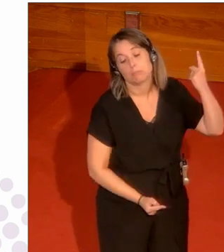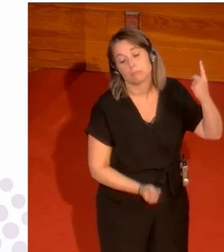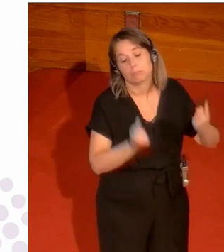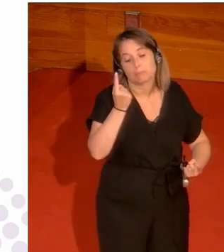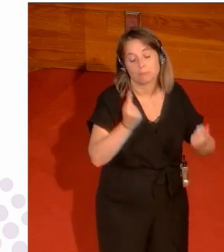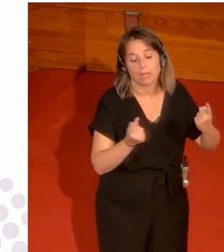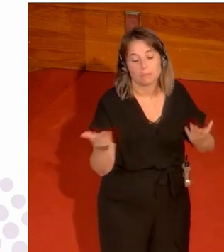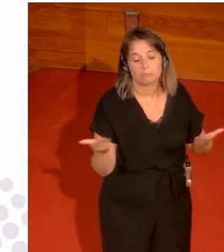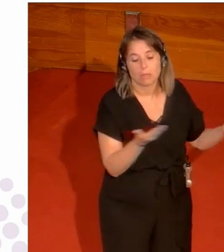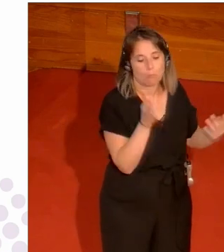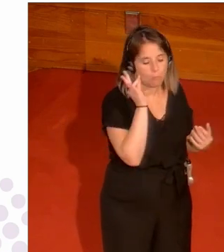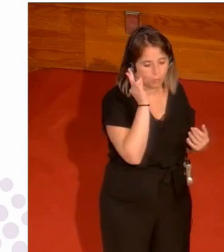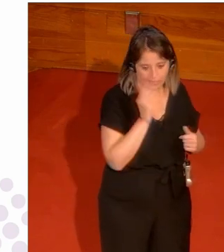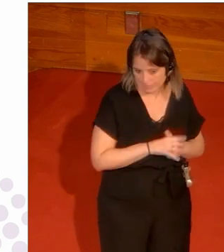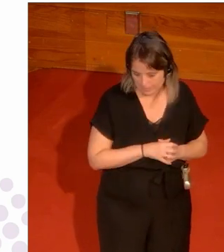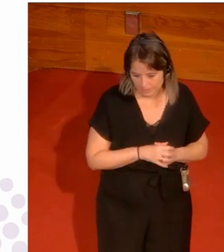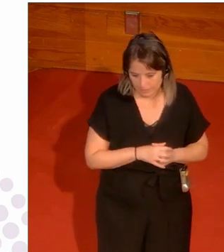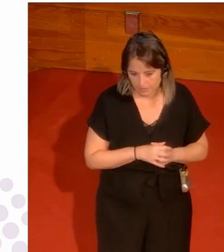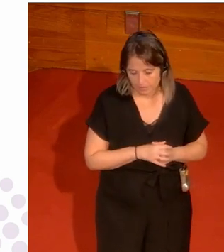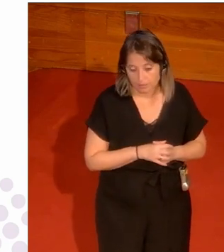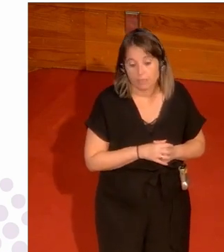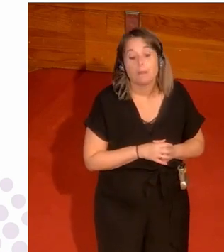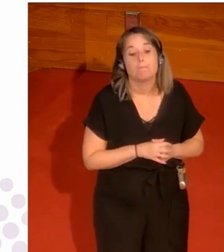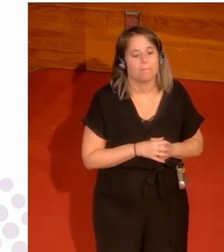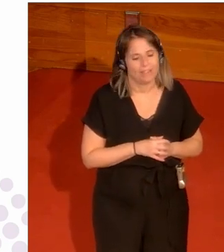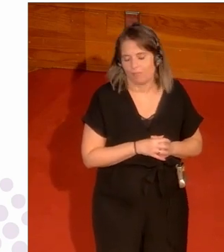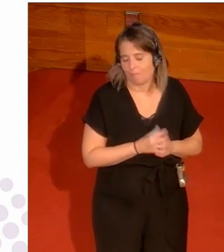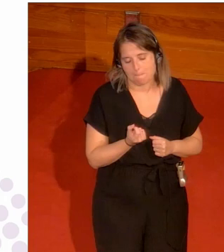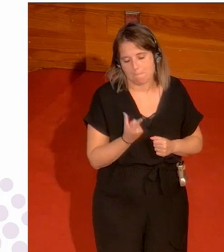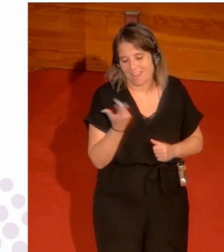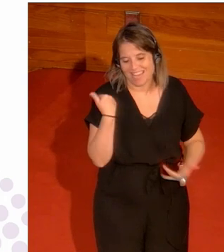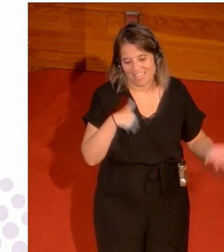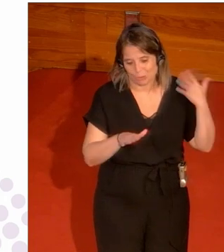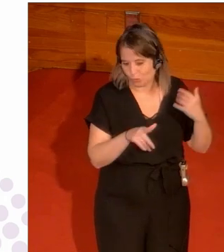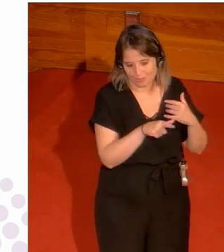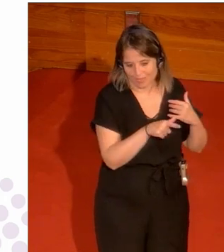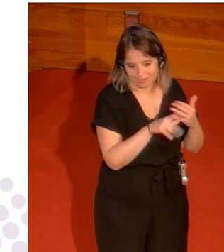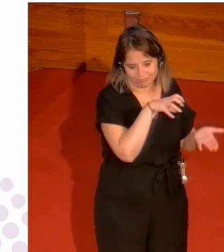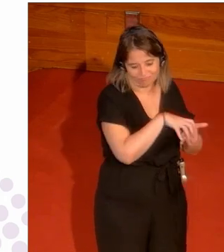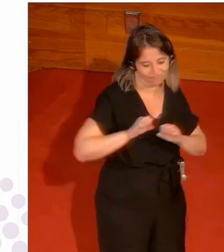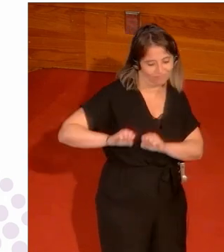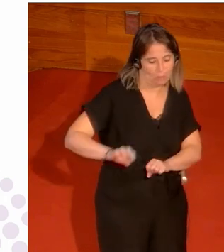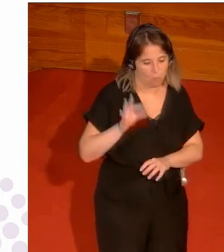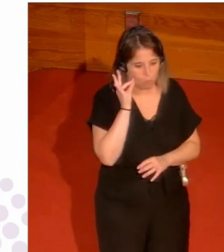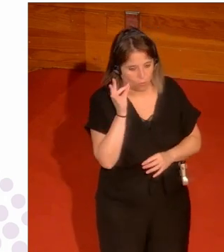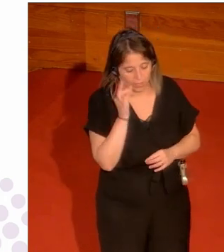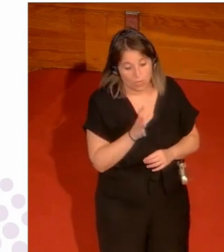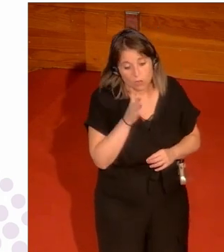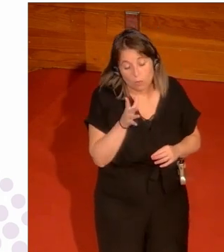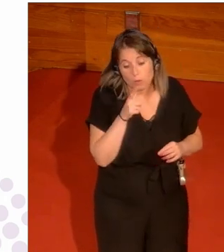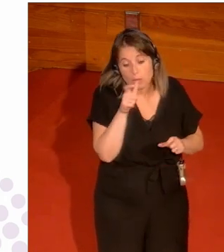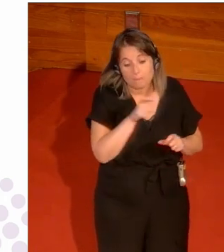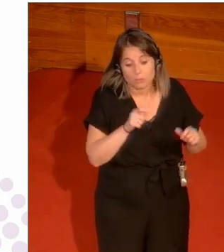lo utilizan las mujeres pero vamos yo creo que van a encontrar mil excusas para no abrir el campo para las mujeres pues no menos